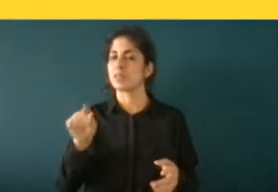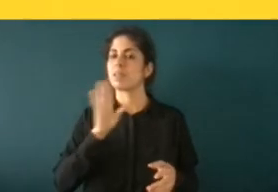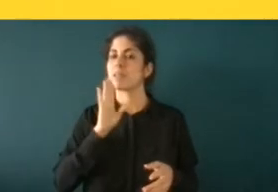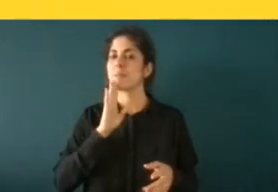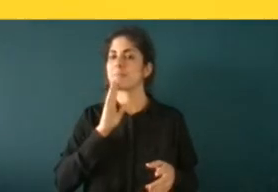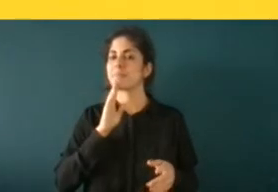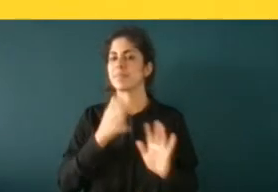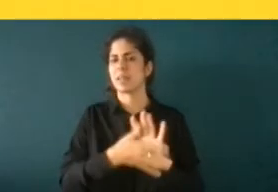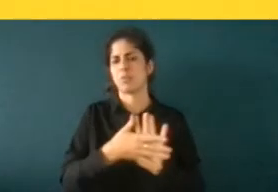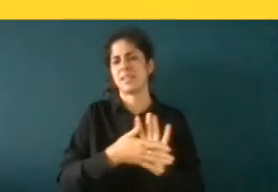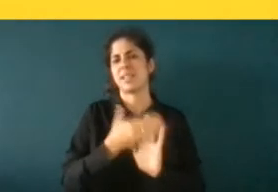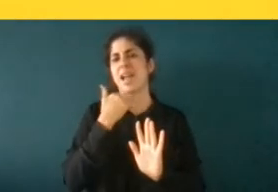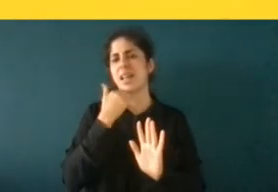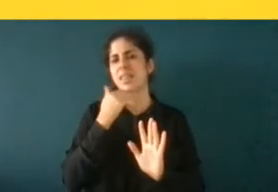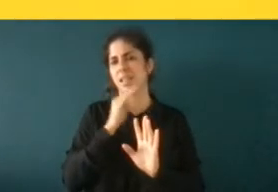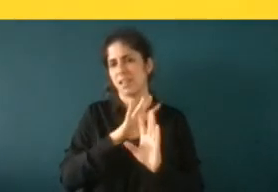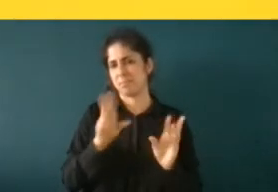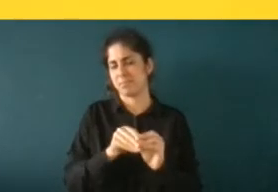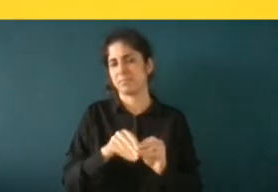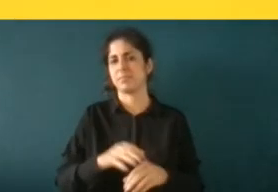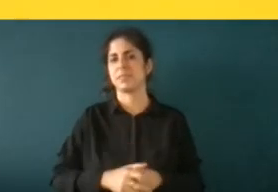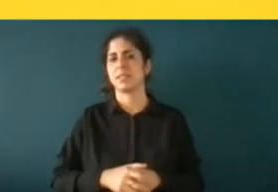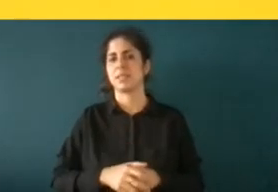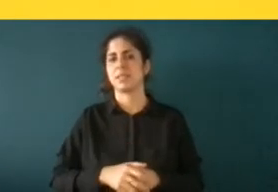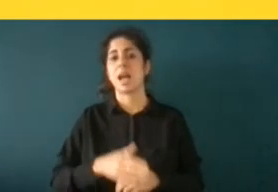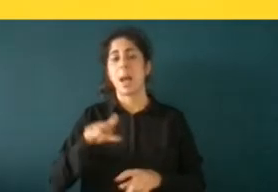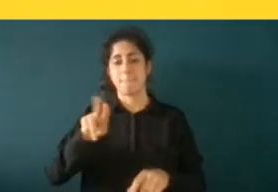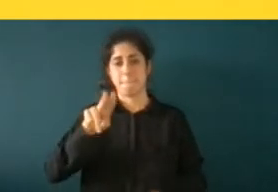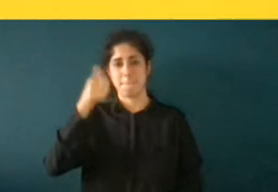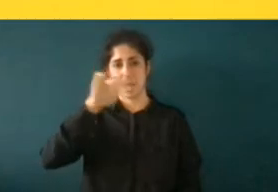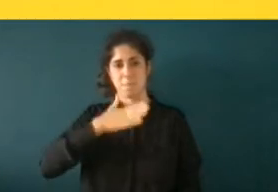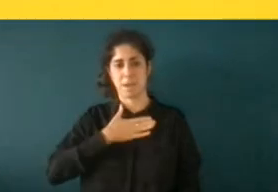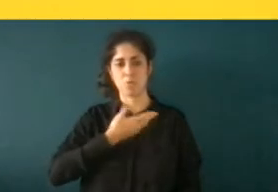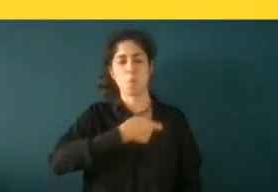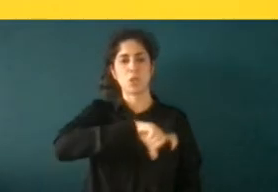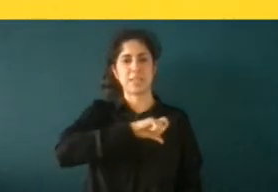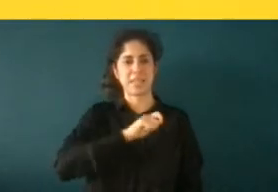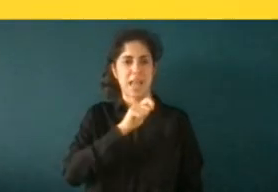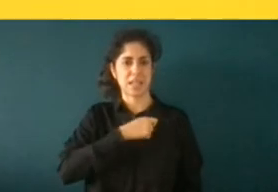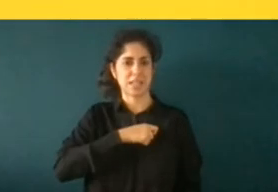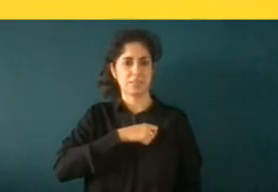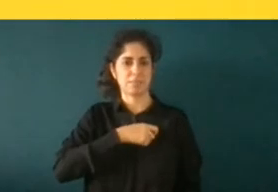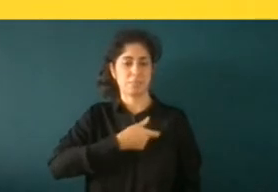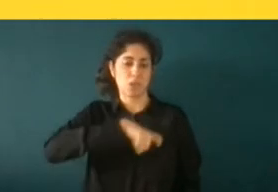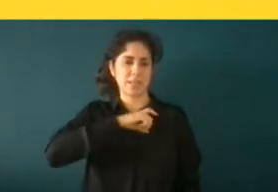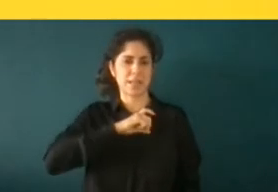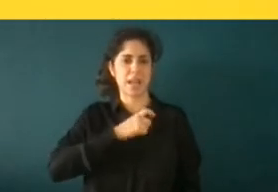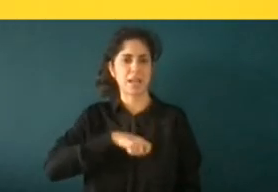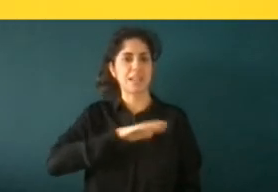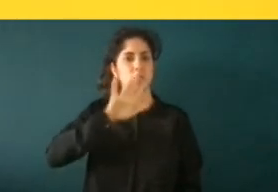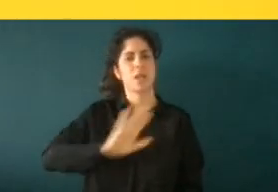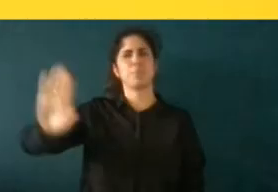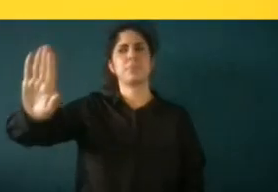a mi hermano lo han parado en alguna que otra ocasión la policía nacional ¿para qué? pues